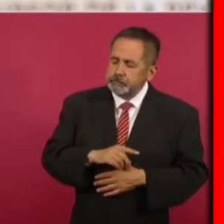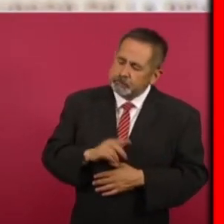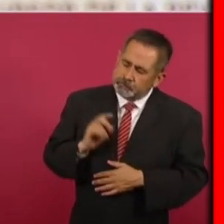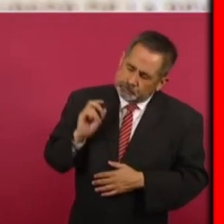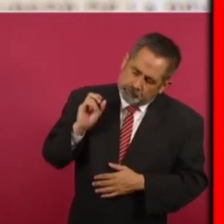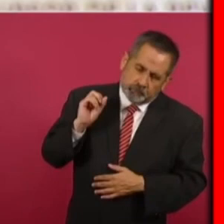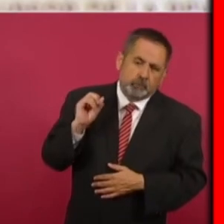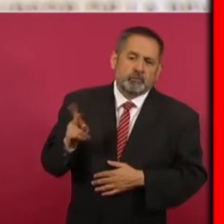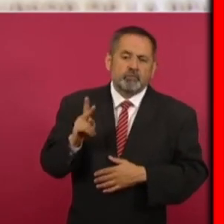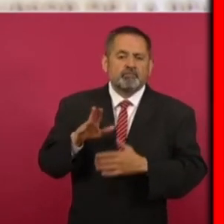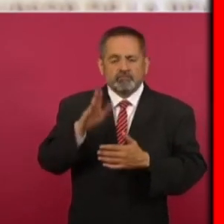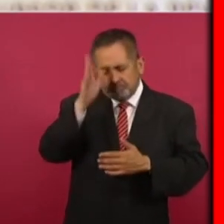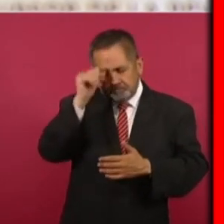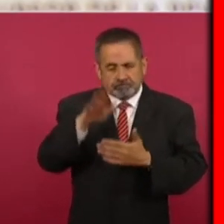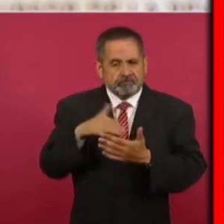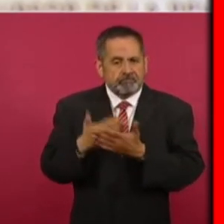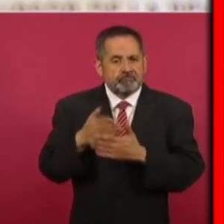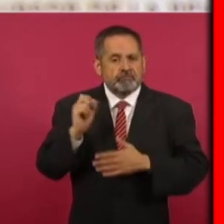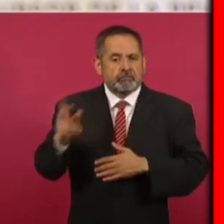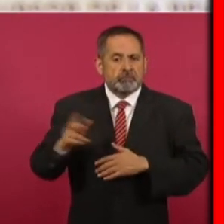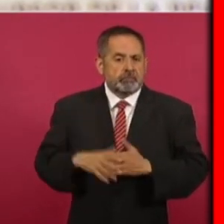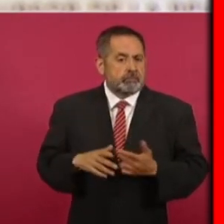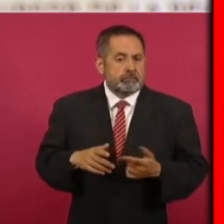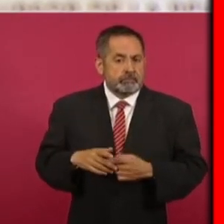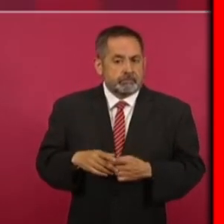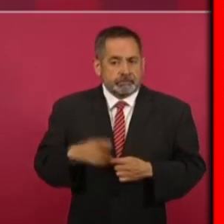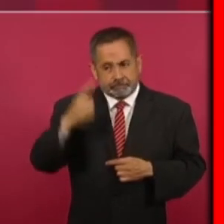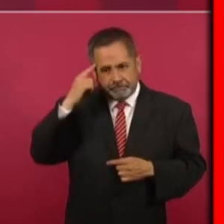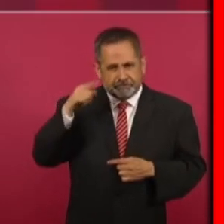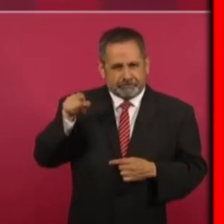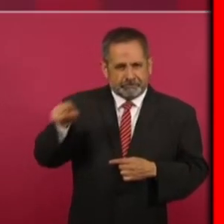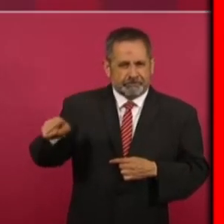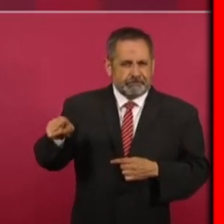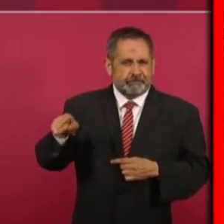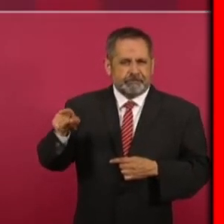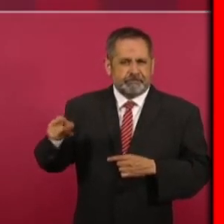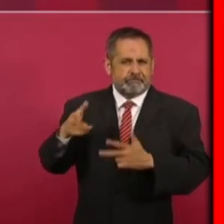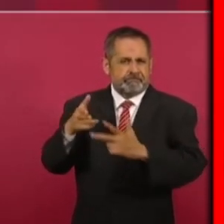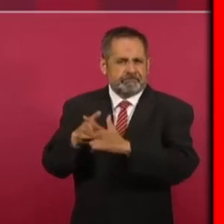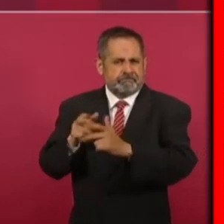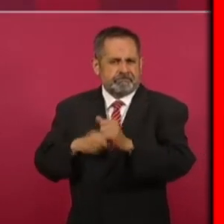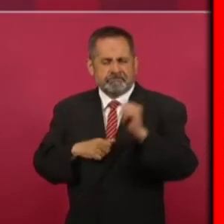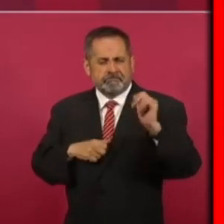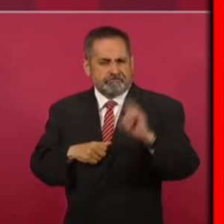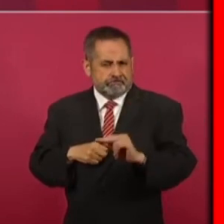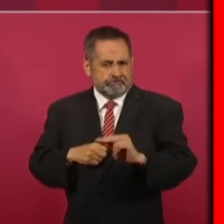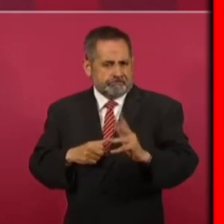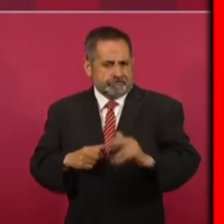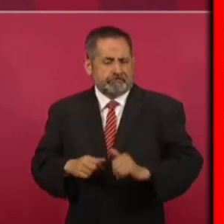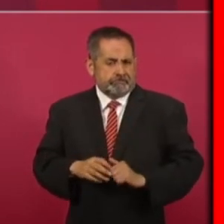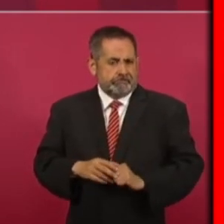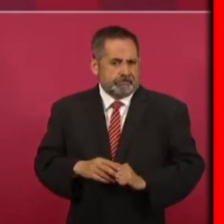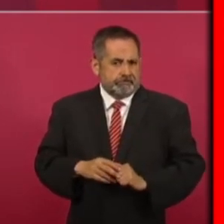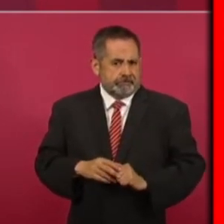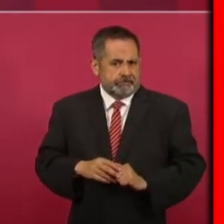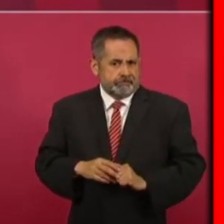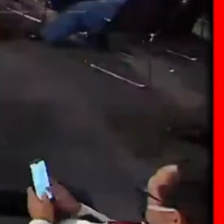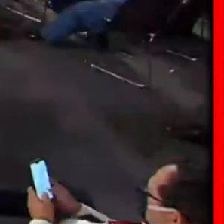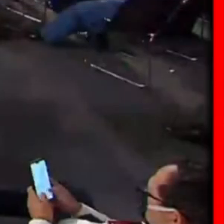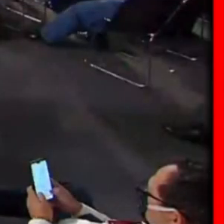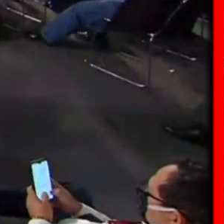al general militar de las fuerzas federales